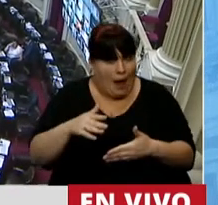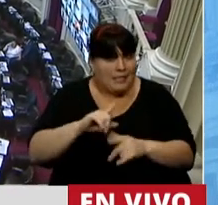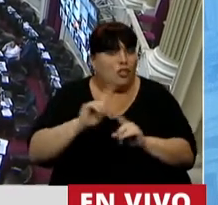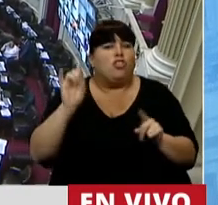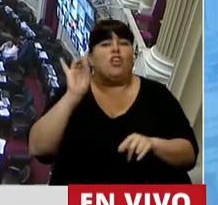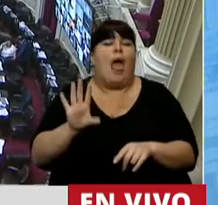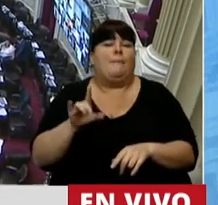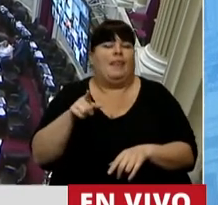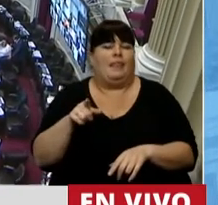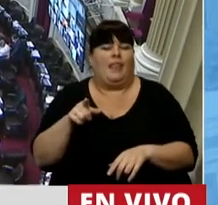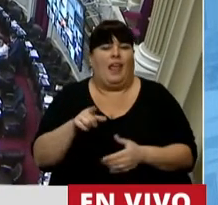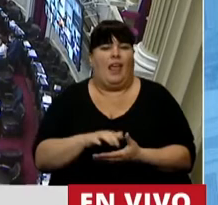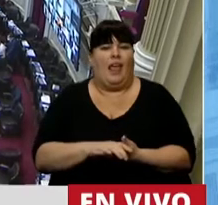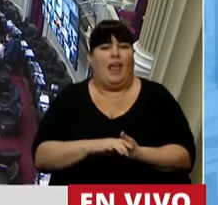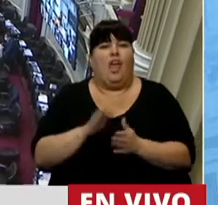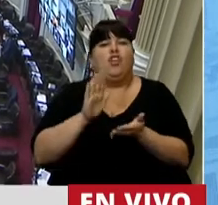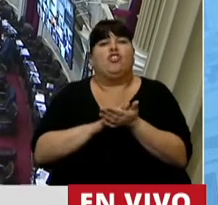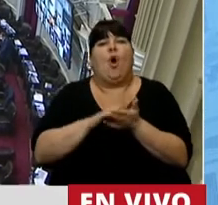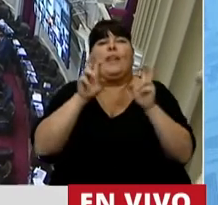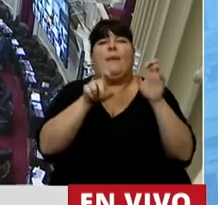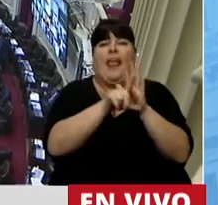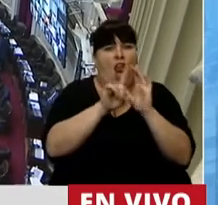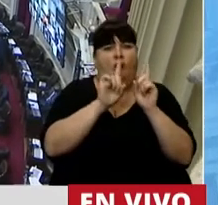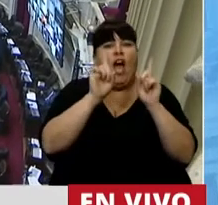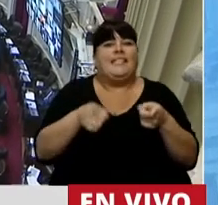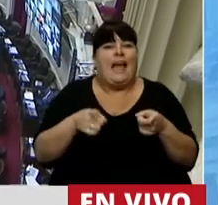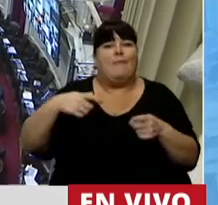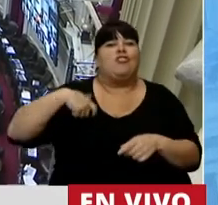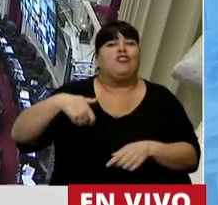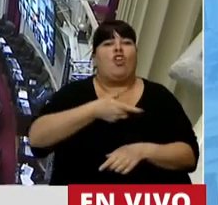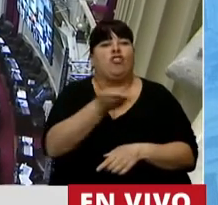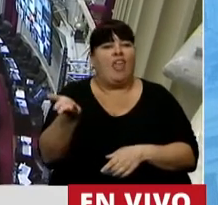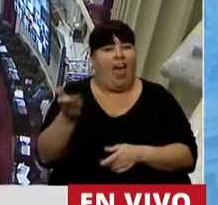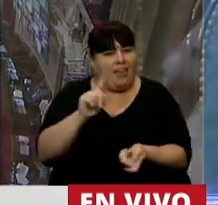en el marco legislativo sino también en la sociedad.